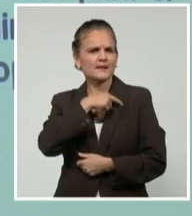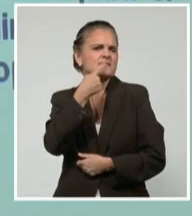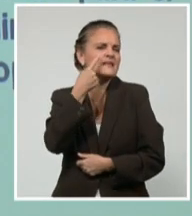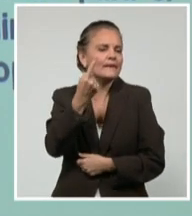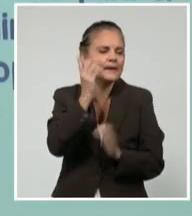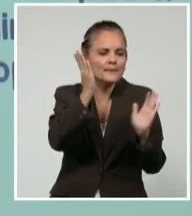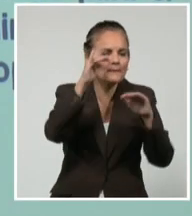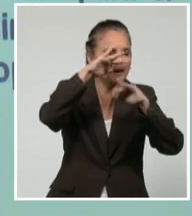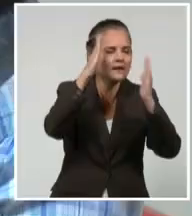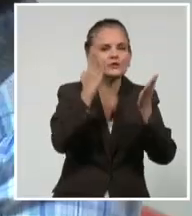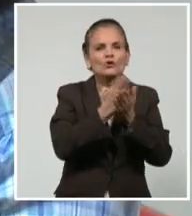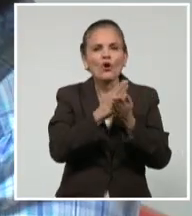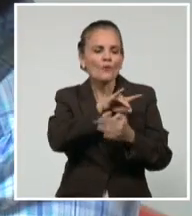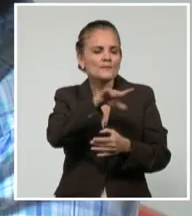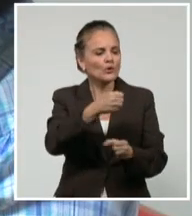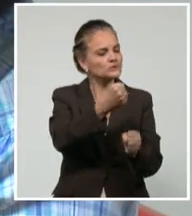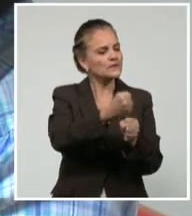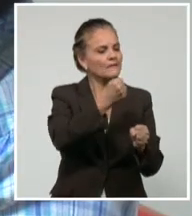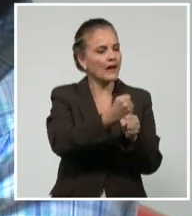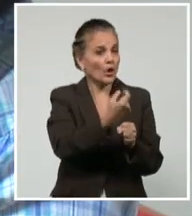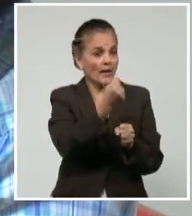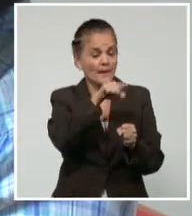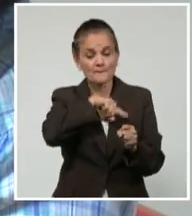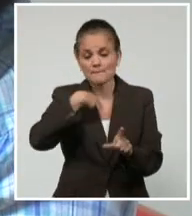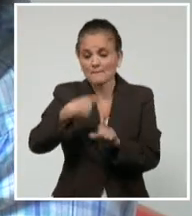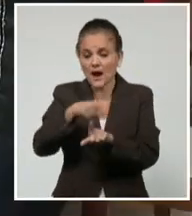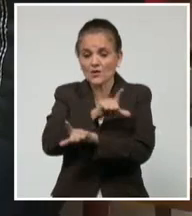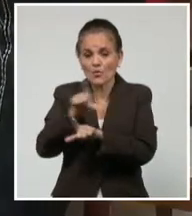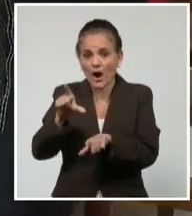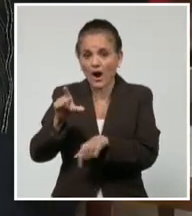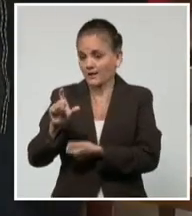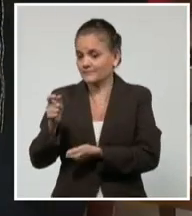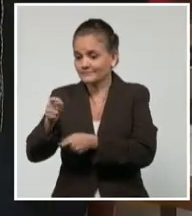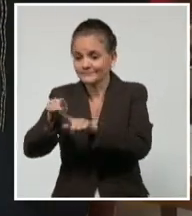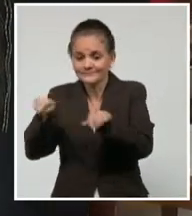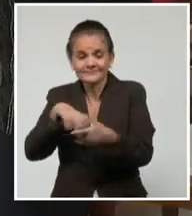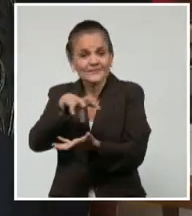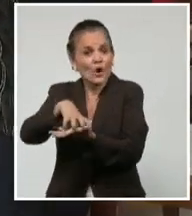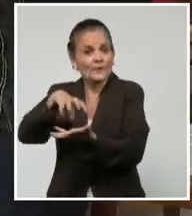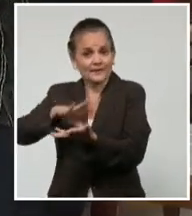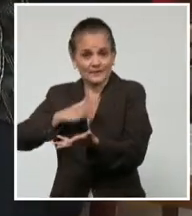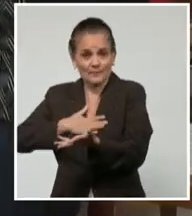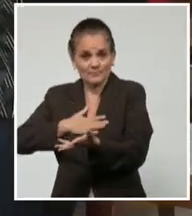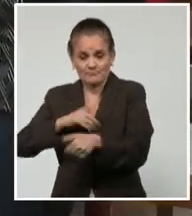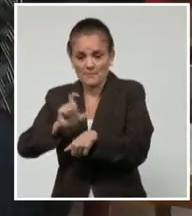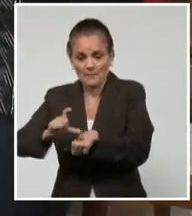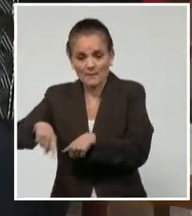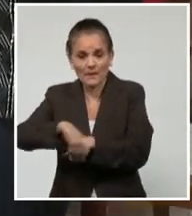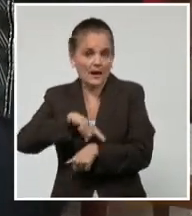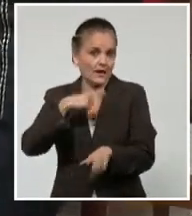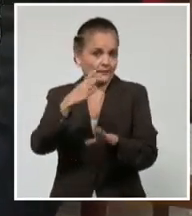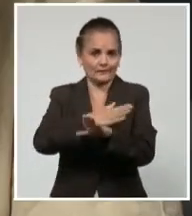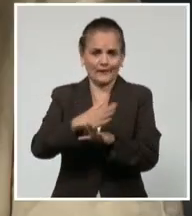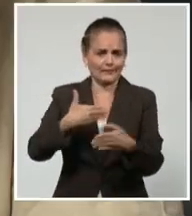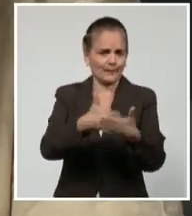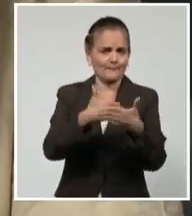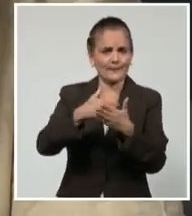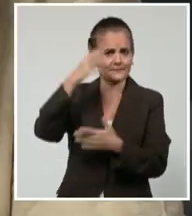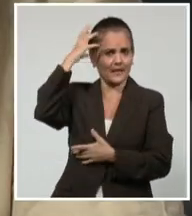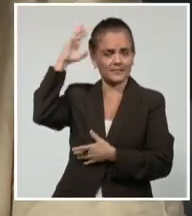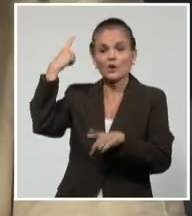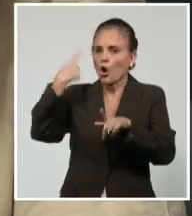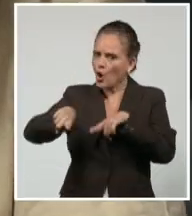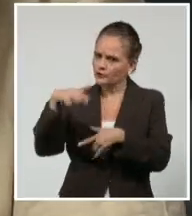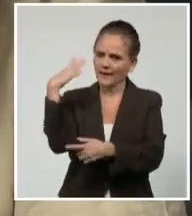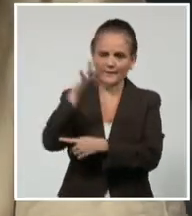económicos y las cooperativas no agropecuarias, la inversión extranjera y el desarrollo local, entre otras. Siempre en consonancia con las